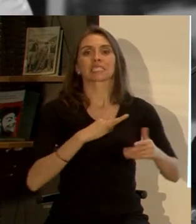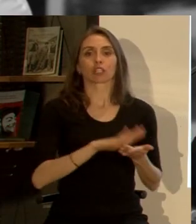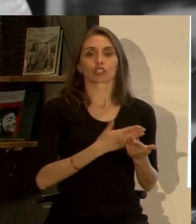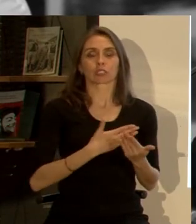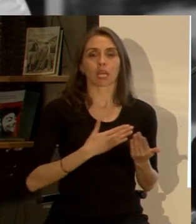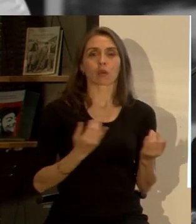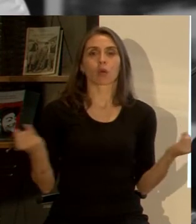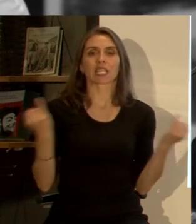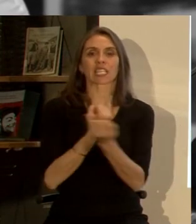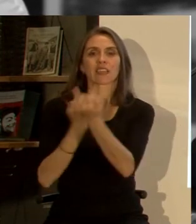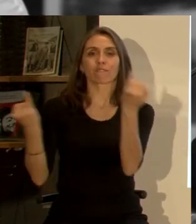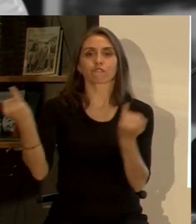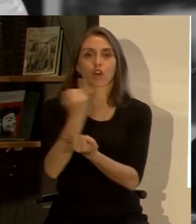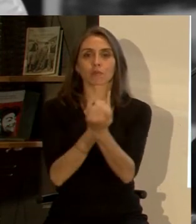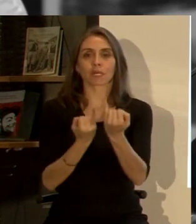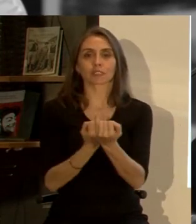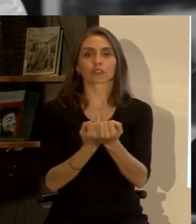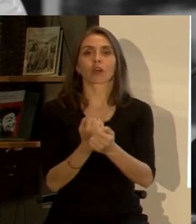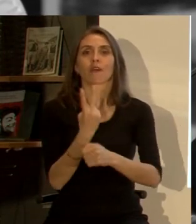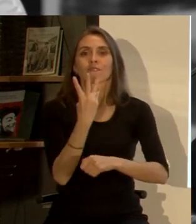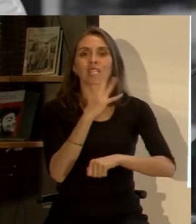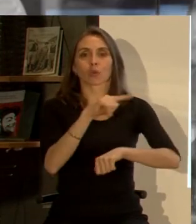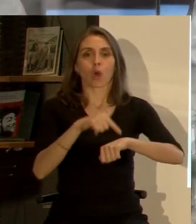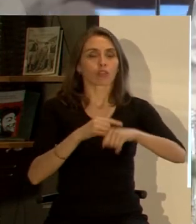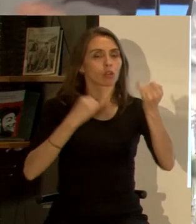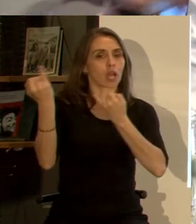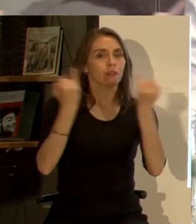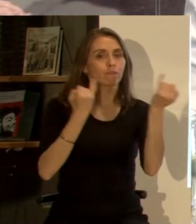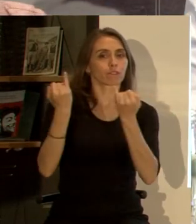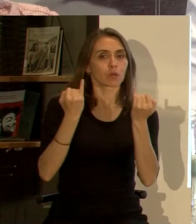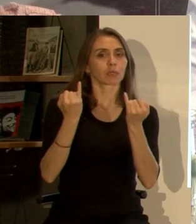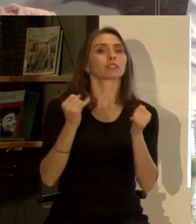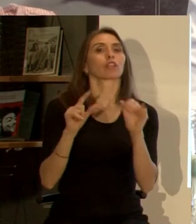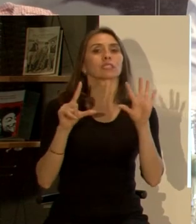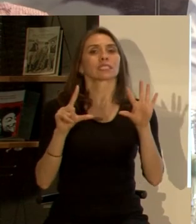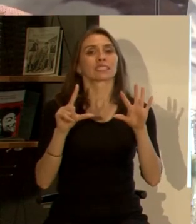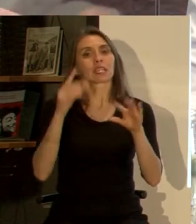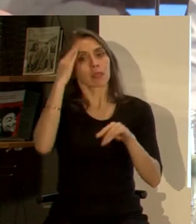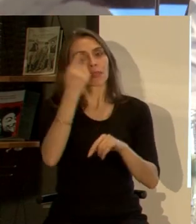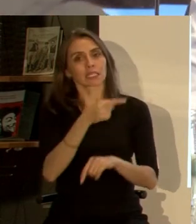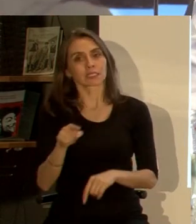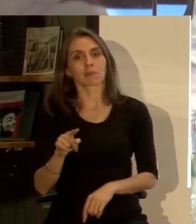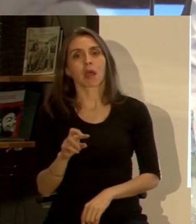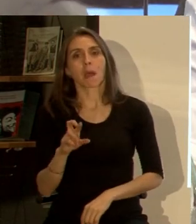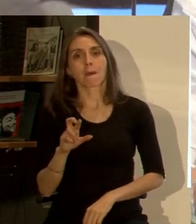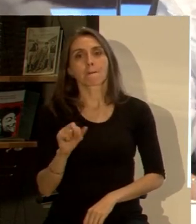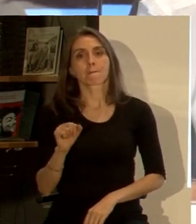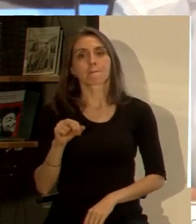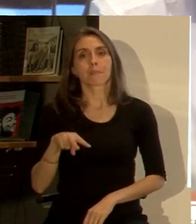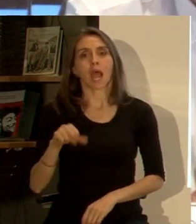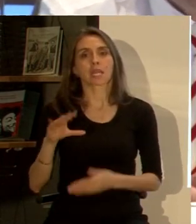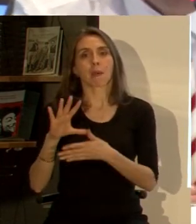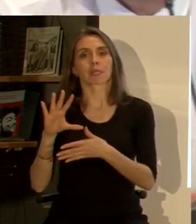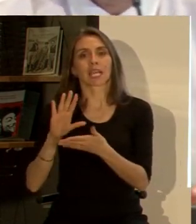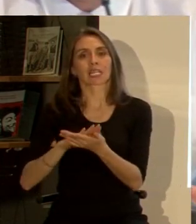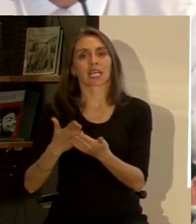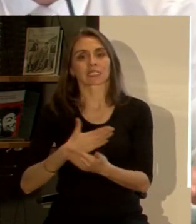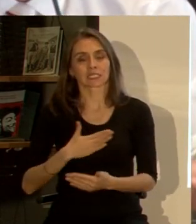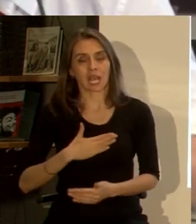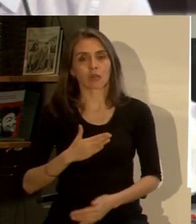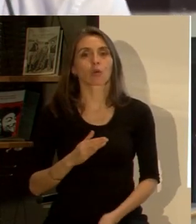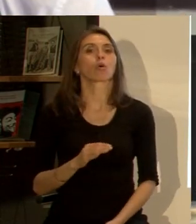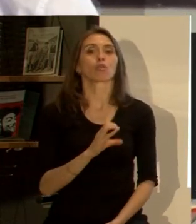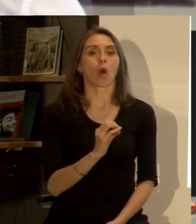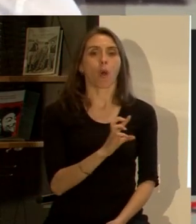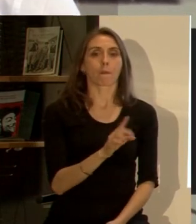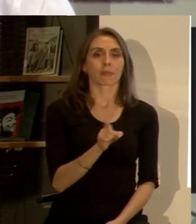de intercambiar información 24 horas 7 días de la semana con la Organización Panamericana de la Salud y la Organización Mundial de la Salud